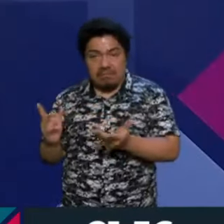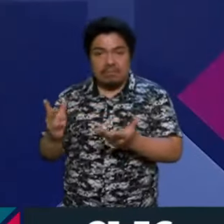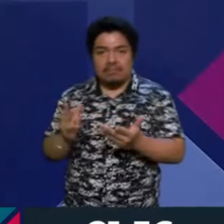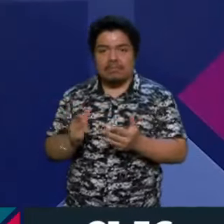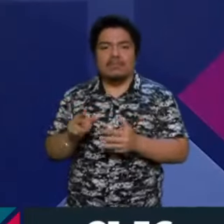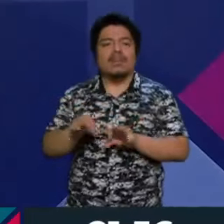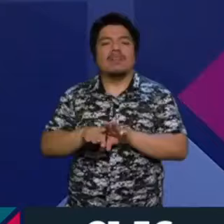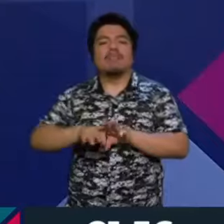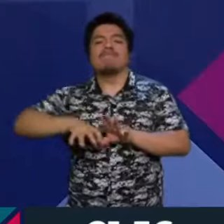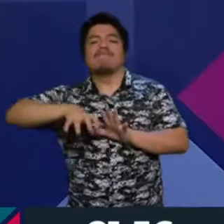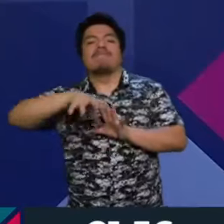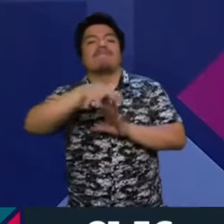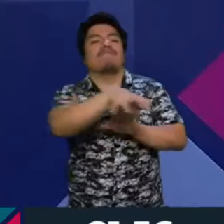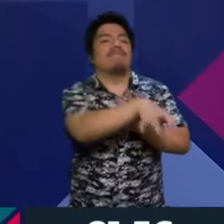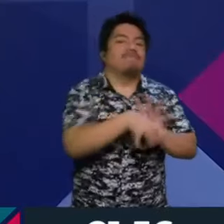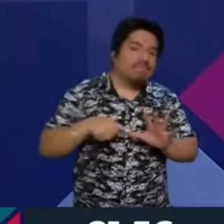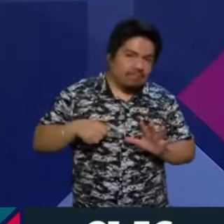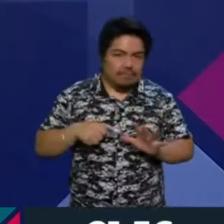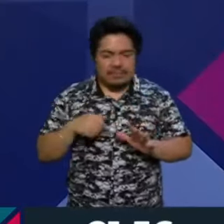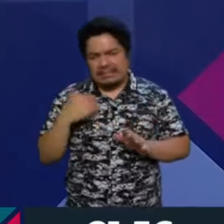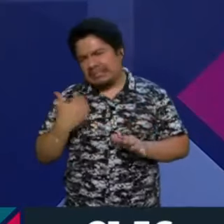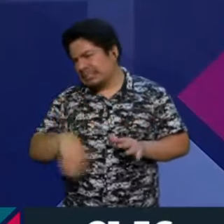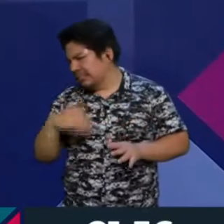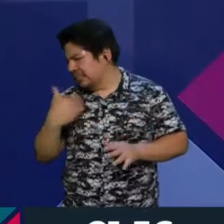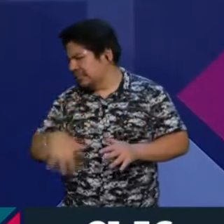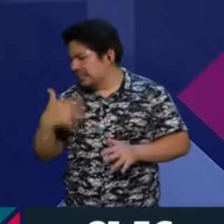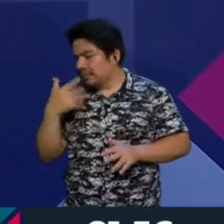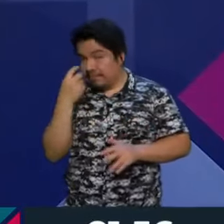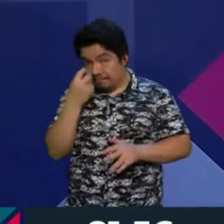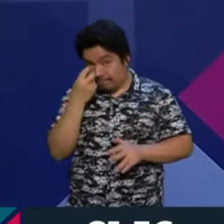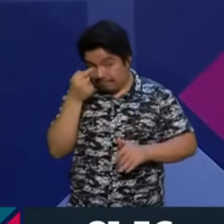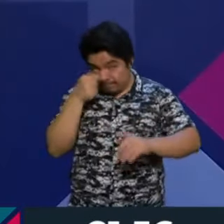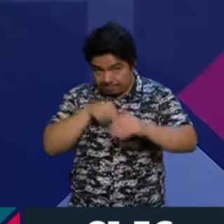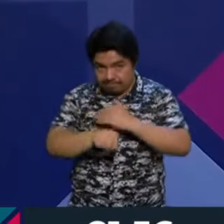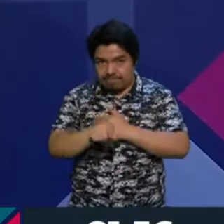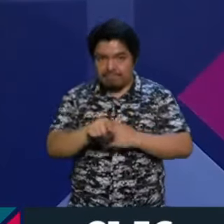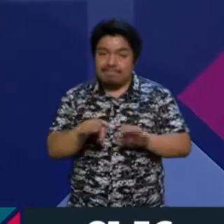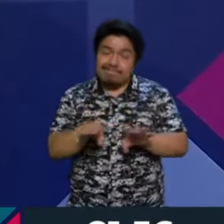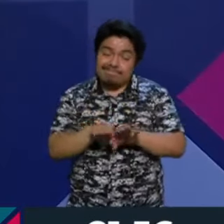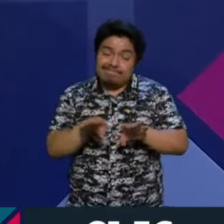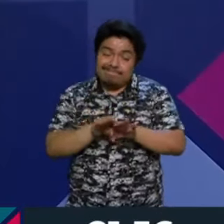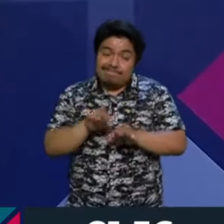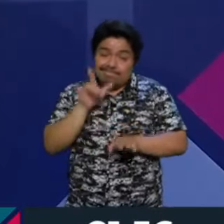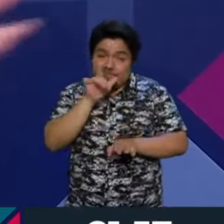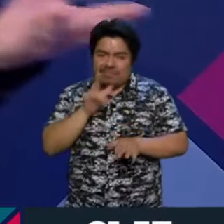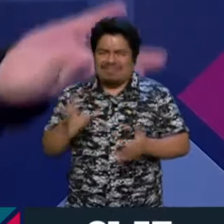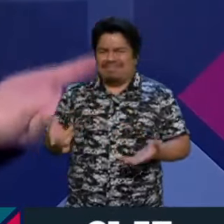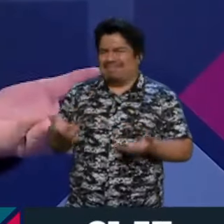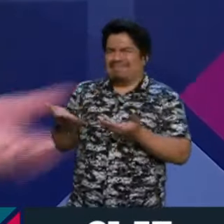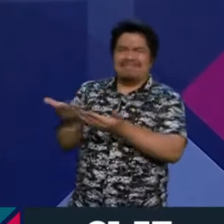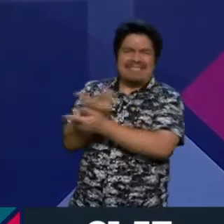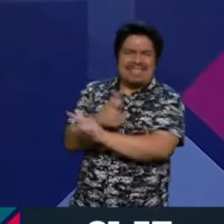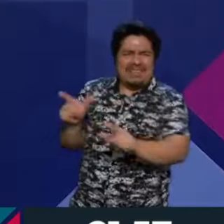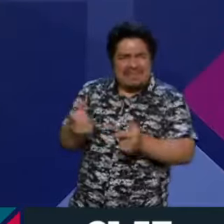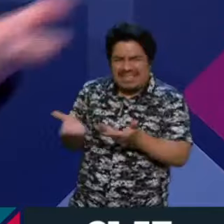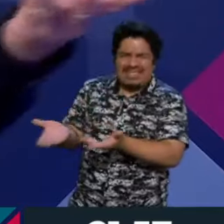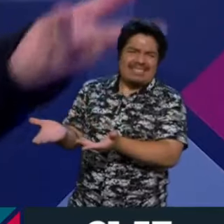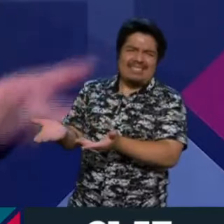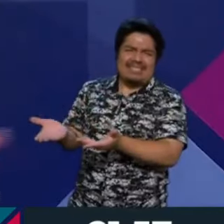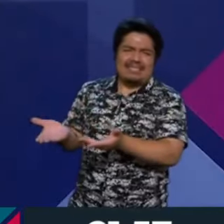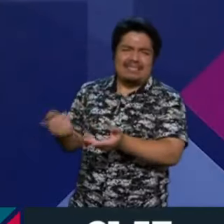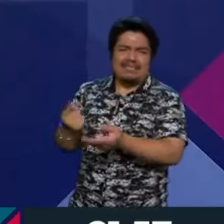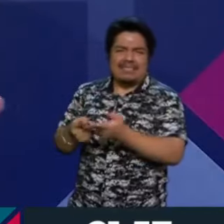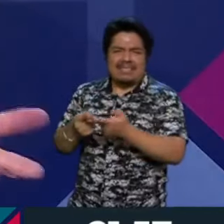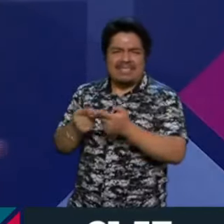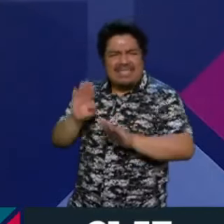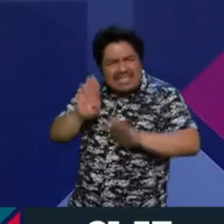usurpación terrible, dolorosa, y hay que denunciarla del lenguaje. ¿Cómo pueden hablar de libertad? ¿Cómo pueden hablar